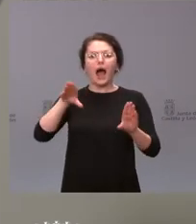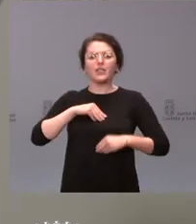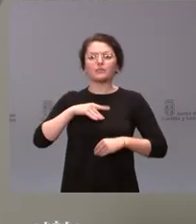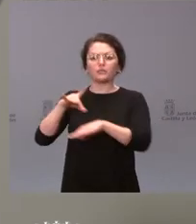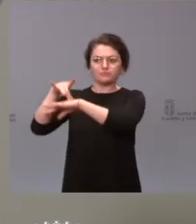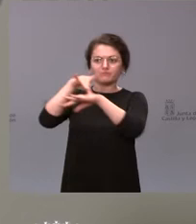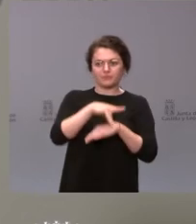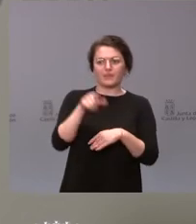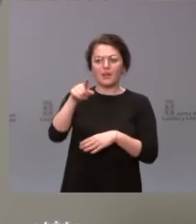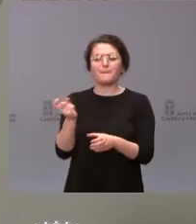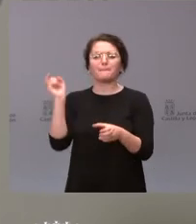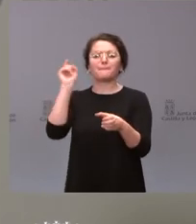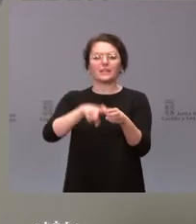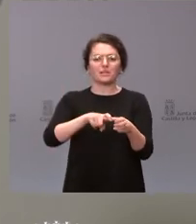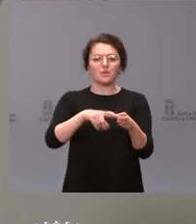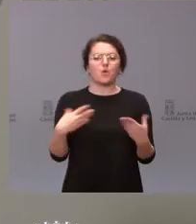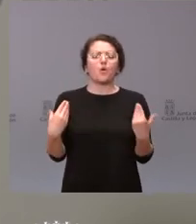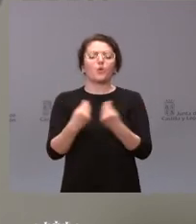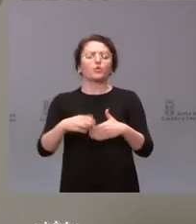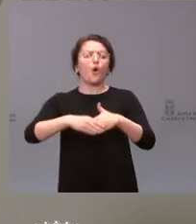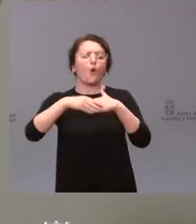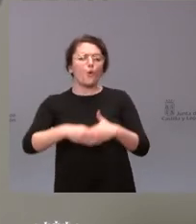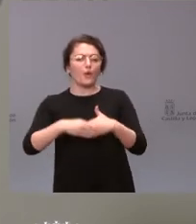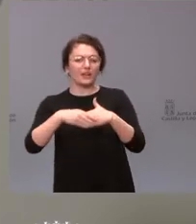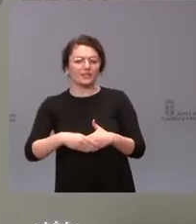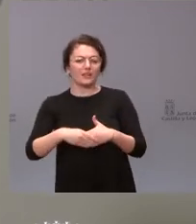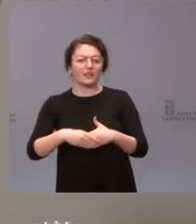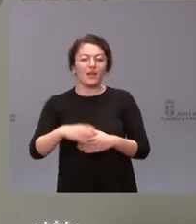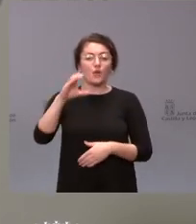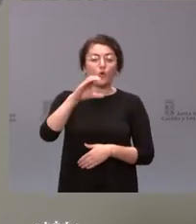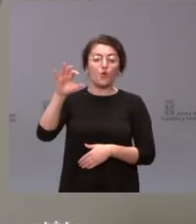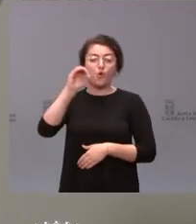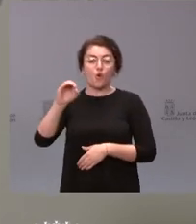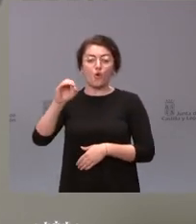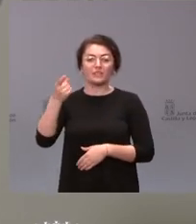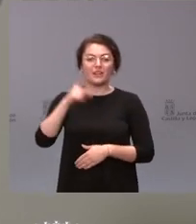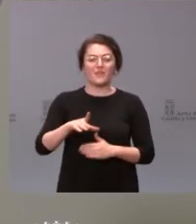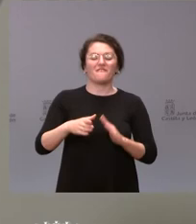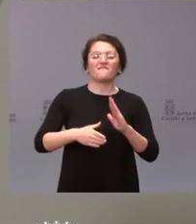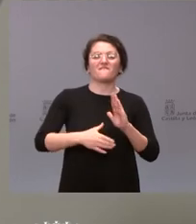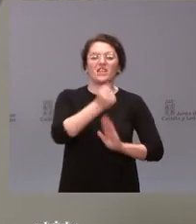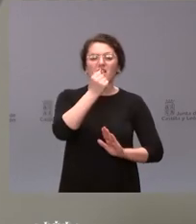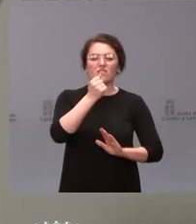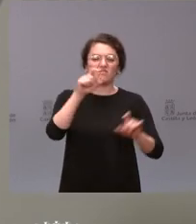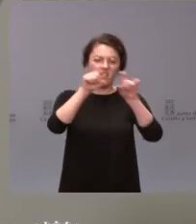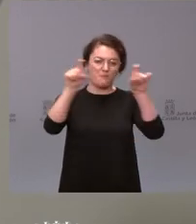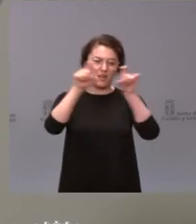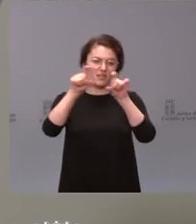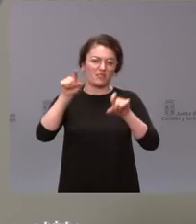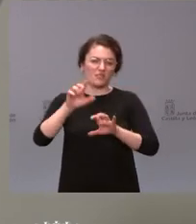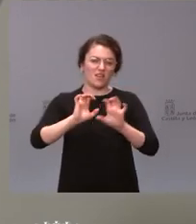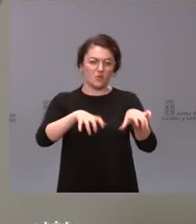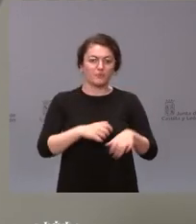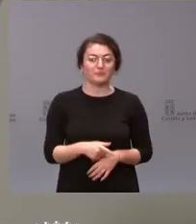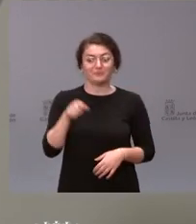mesa de León junto con UGT, con Comisiones Sobreras y con la Federación de Empresarios Leoneses, que plantearon también una